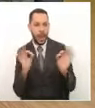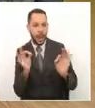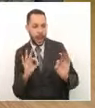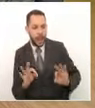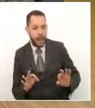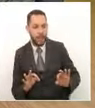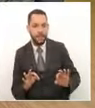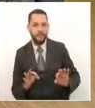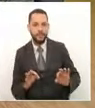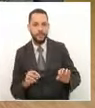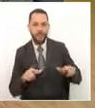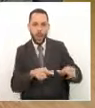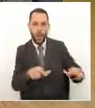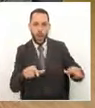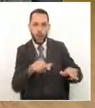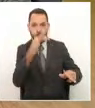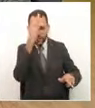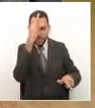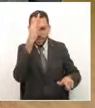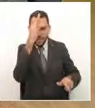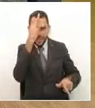Los Nevados en la 21 Cesta.